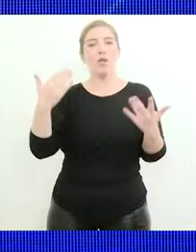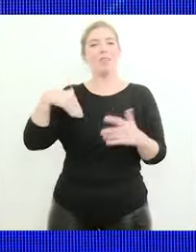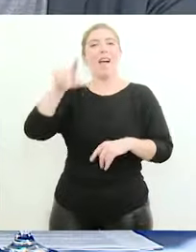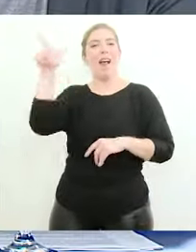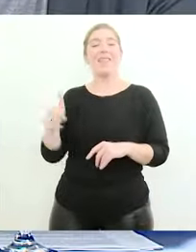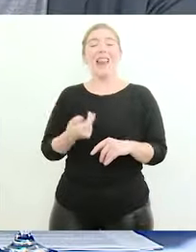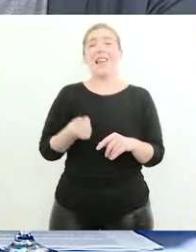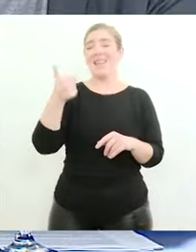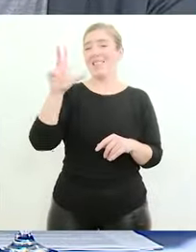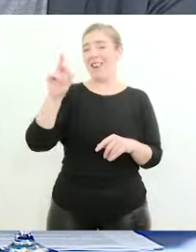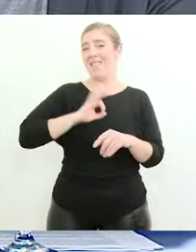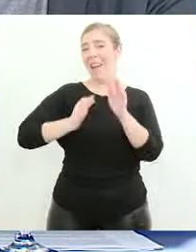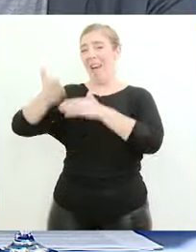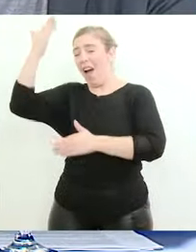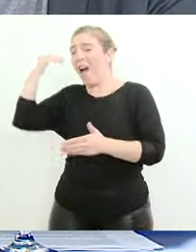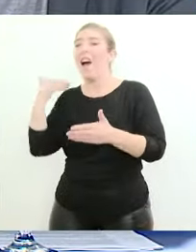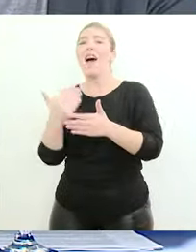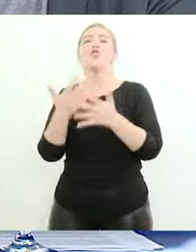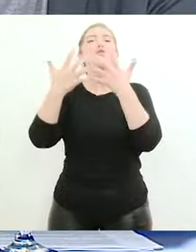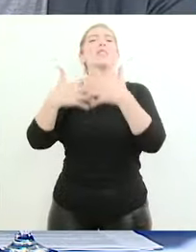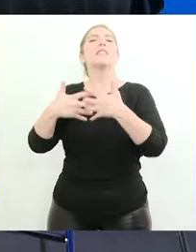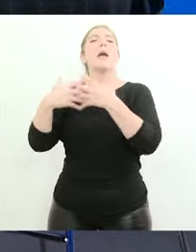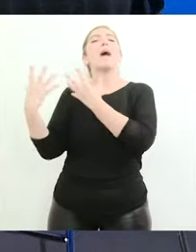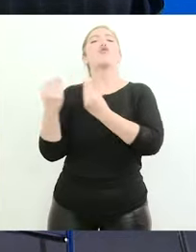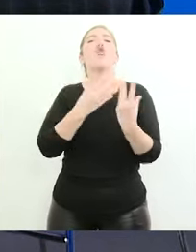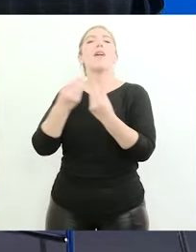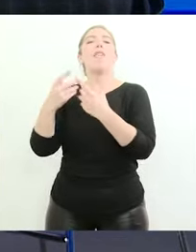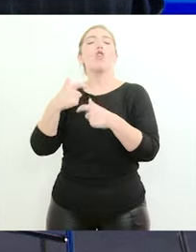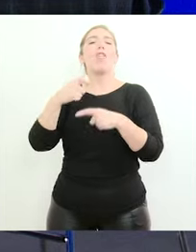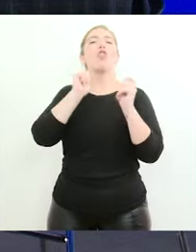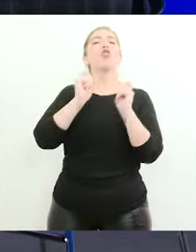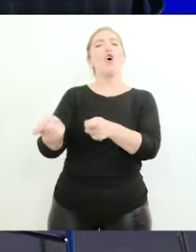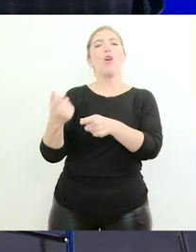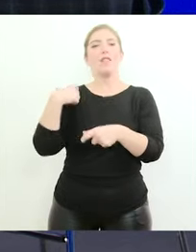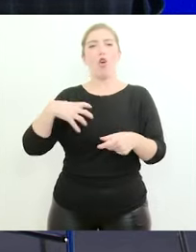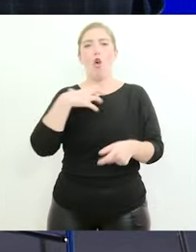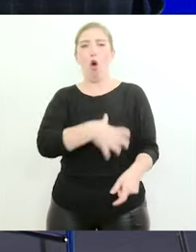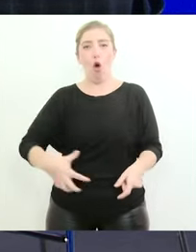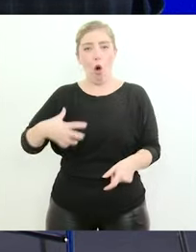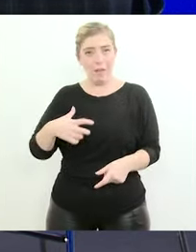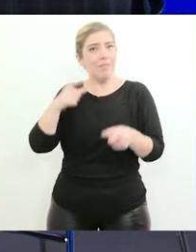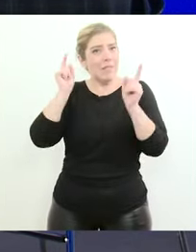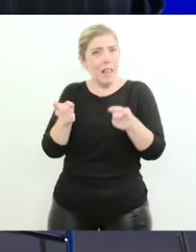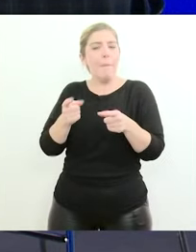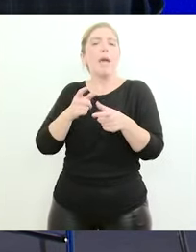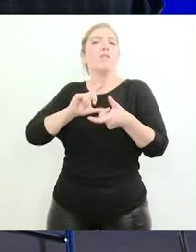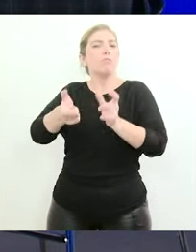casi 30 años un sistema solidario de donación de órganos que además validamos cada dos años cuando vamos